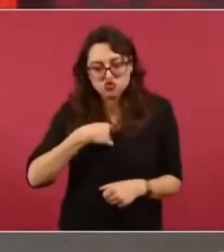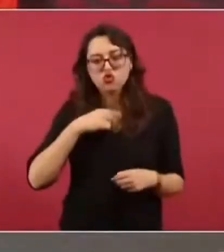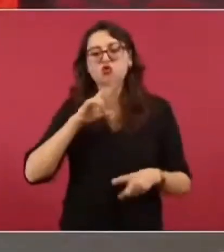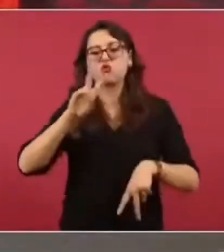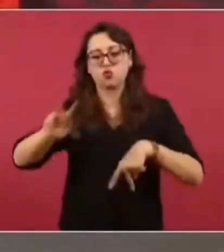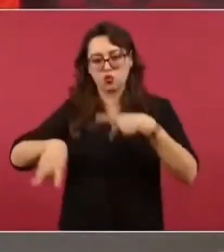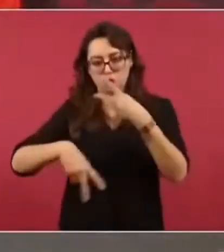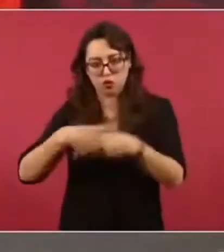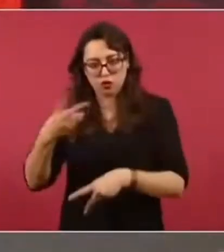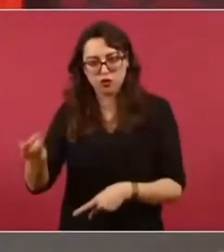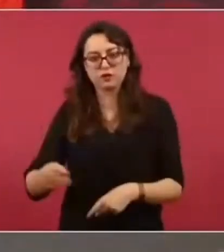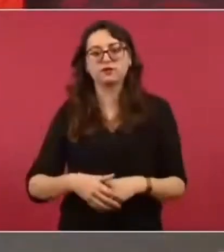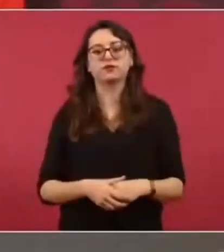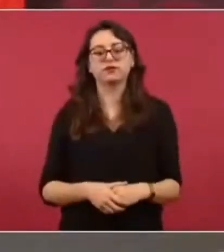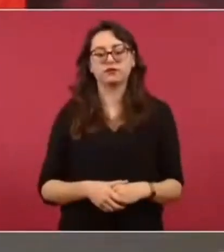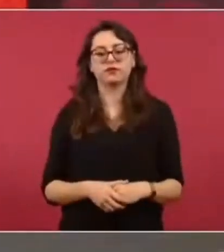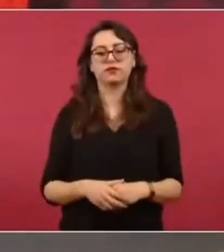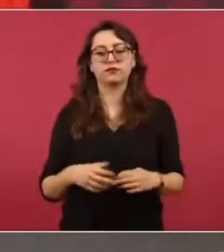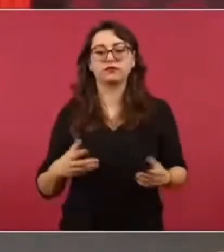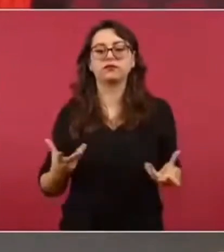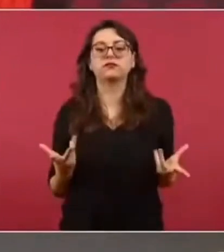y se van conmigo